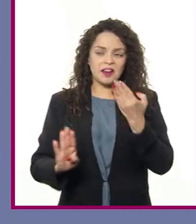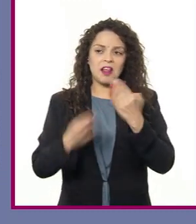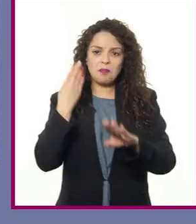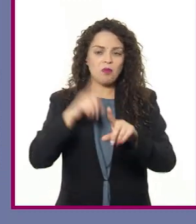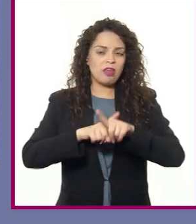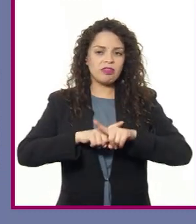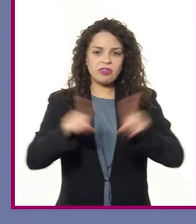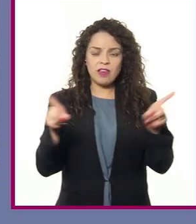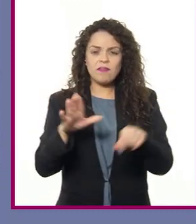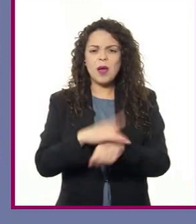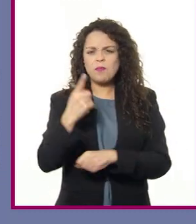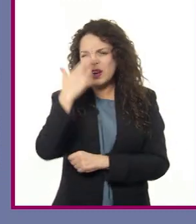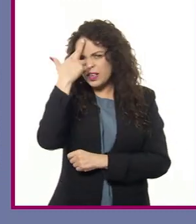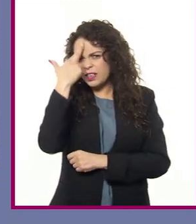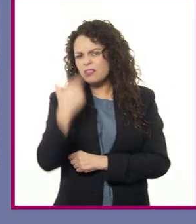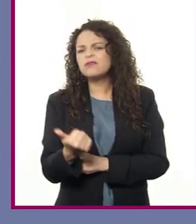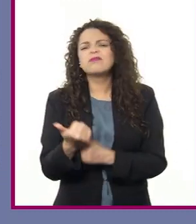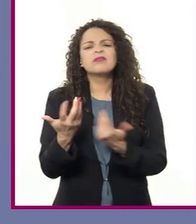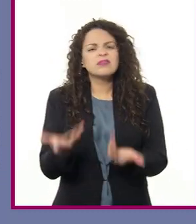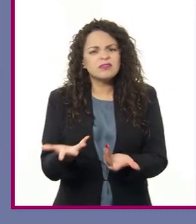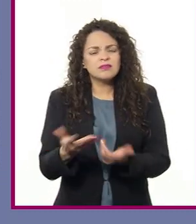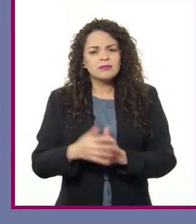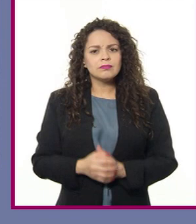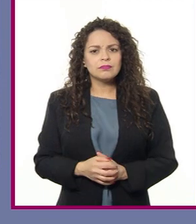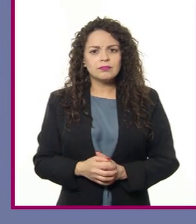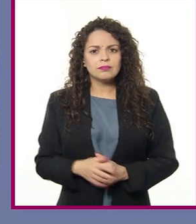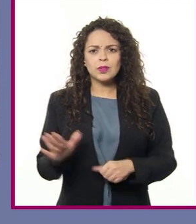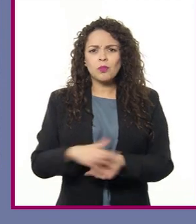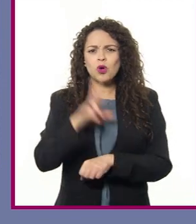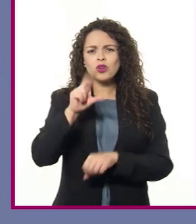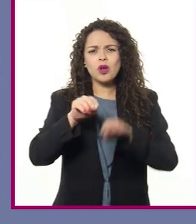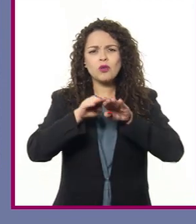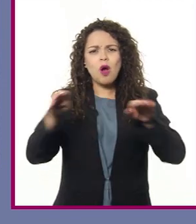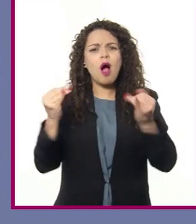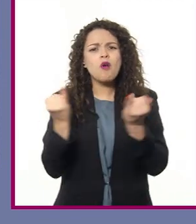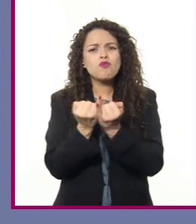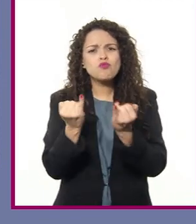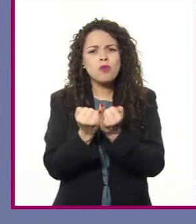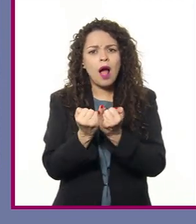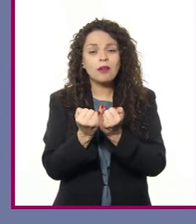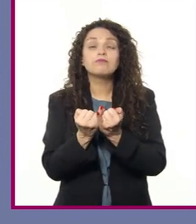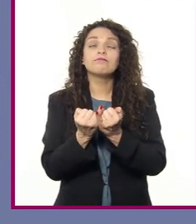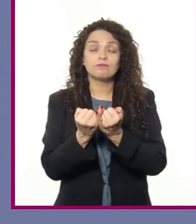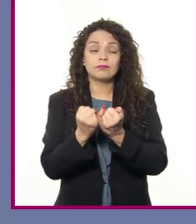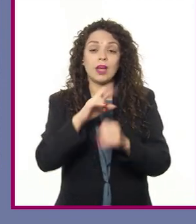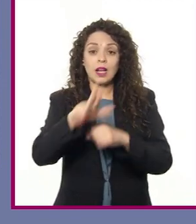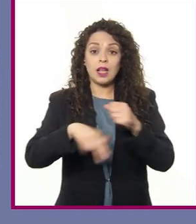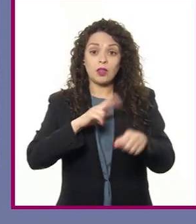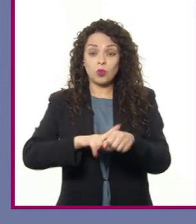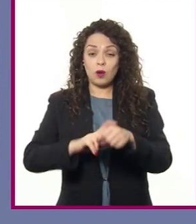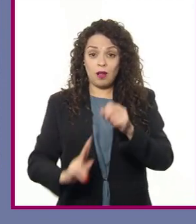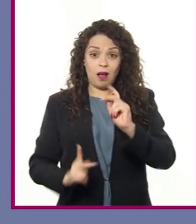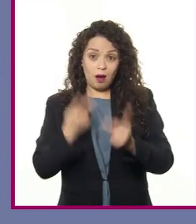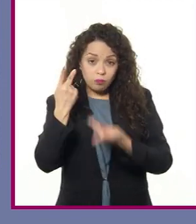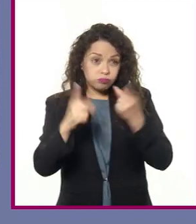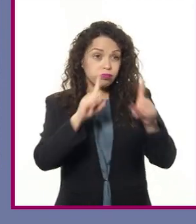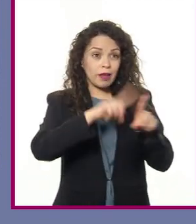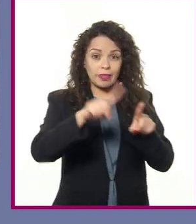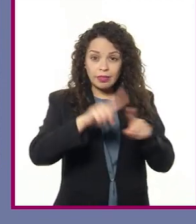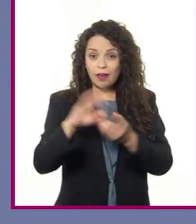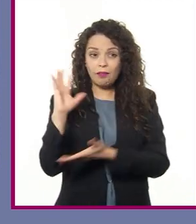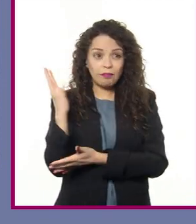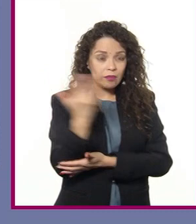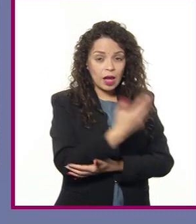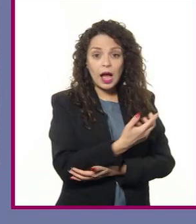¿Por qué es esta distribución desigual? Porque los recursos naturales no tienen una